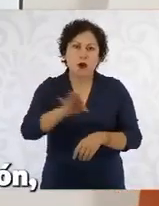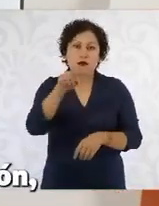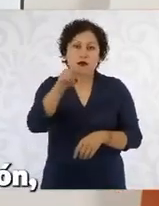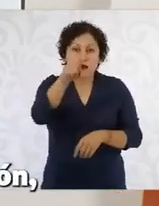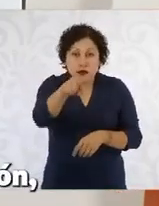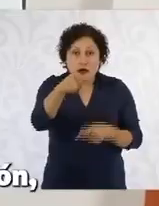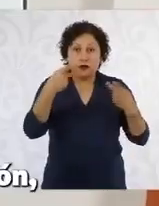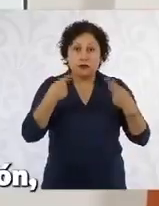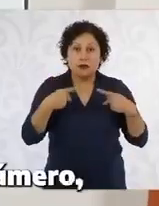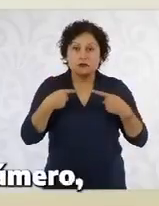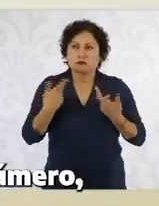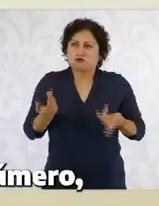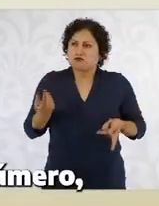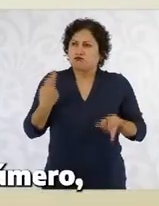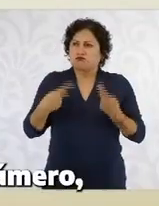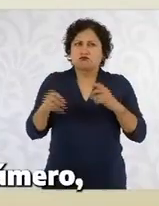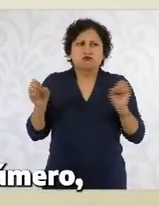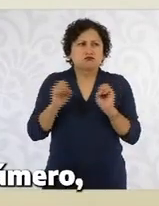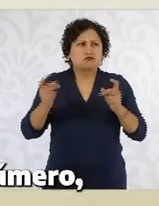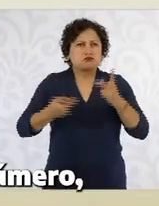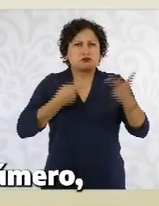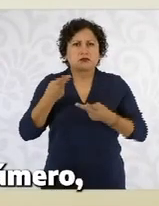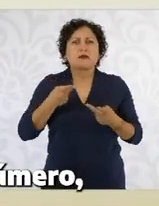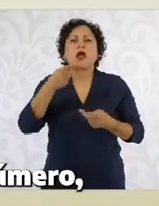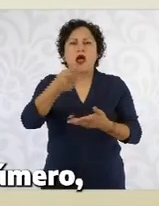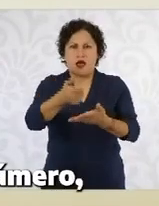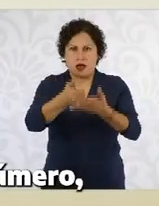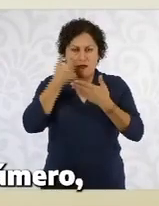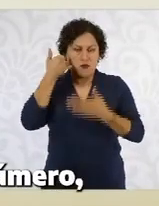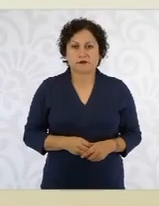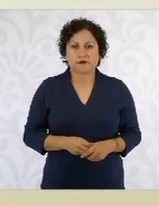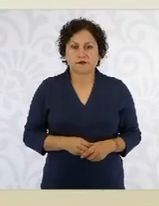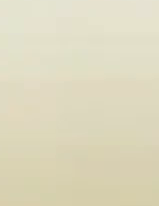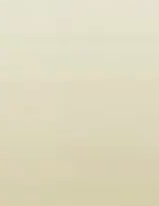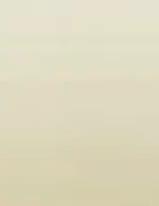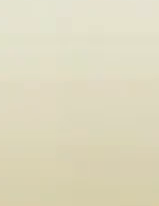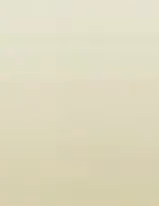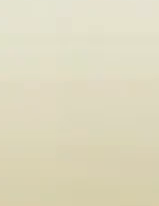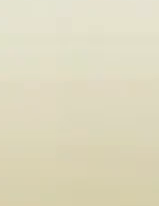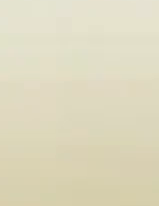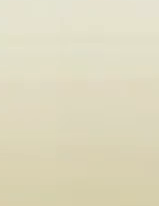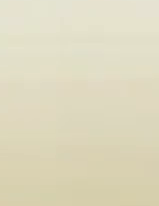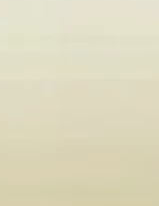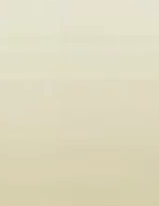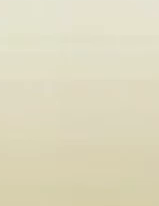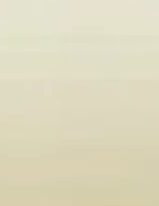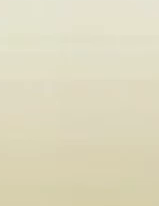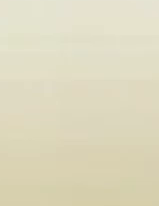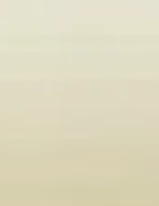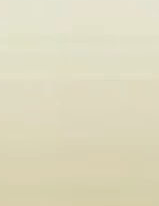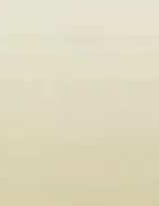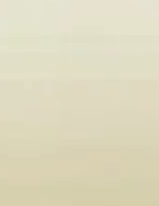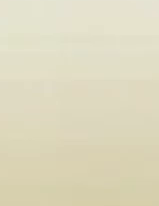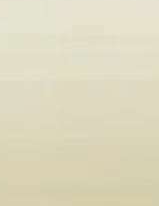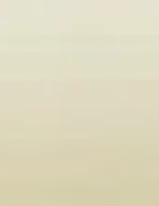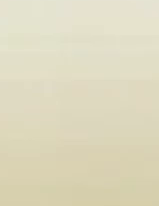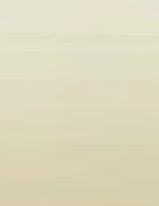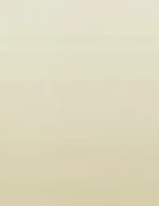servidora de la nación, si nos pueden ayudar llamando a este número, es 800-639